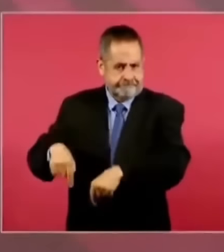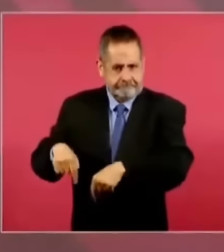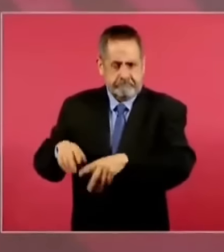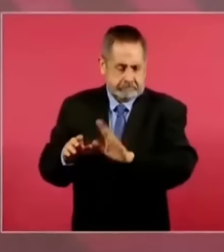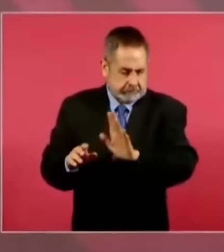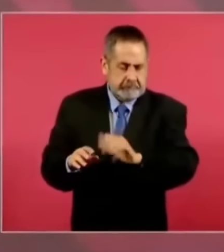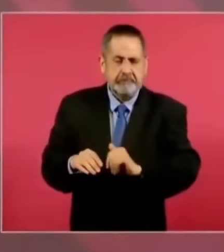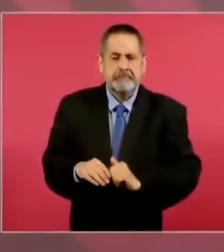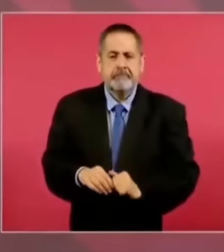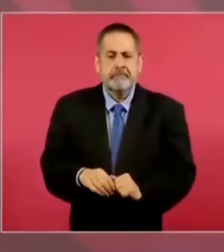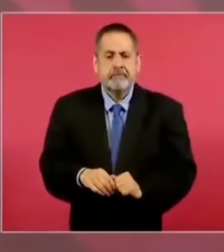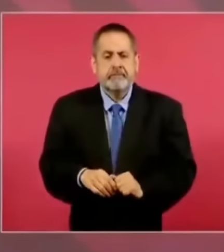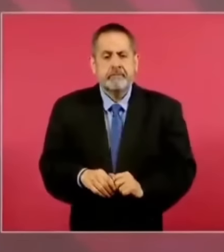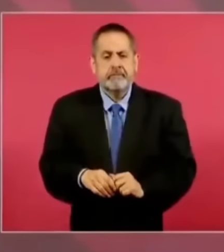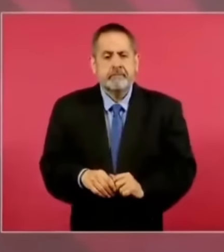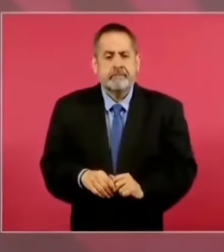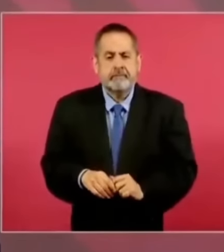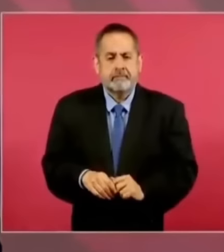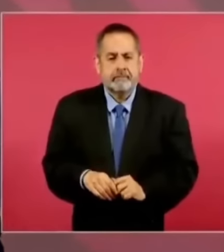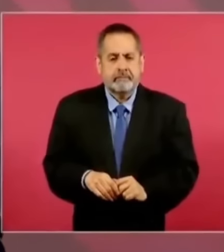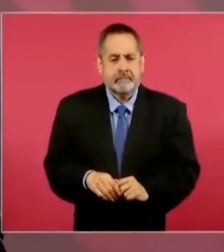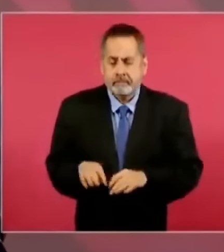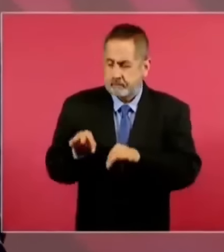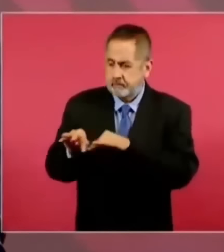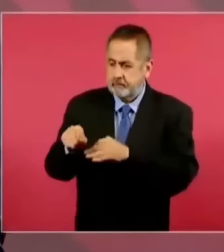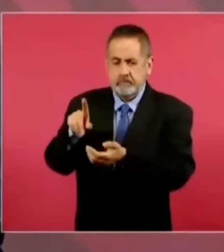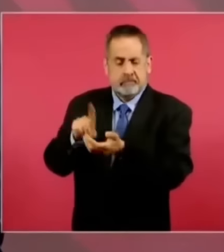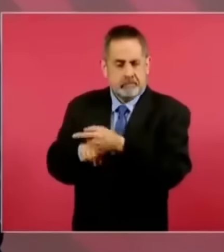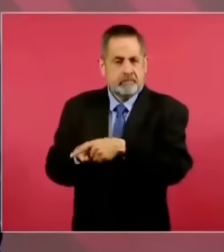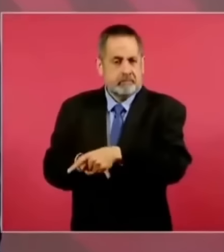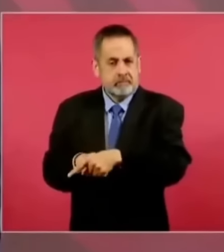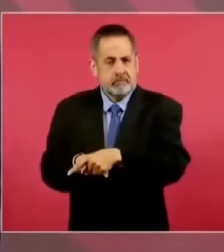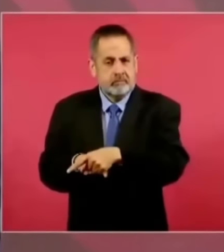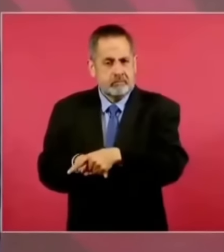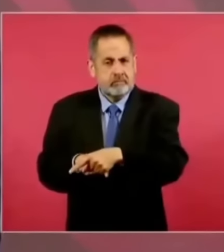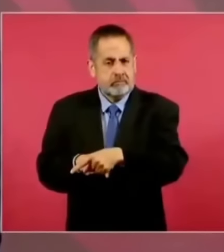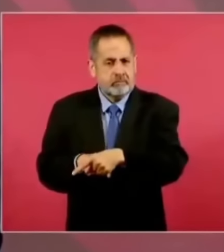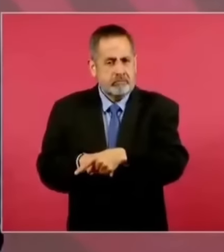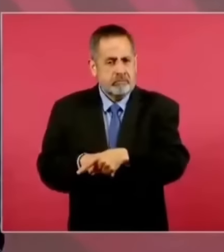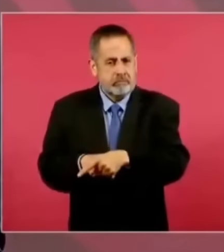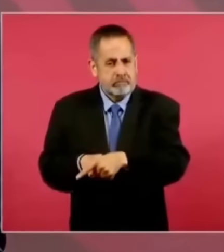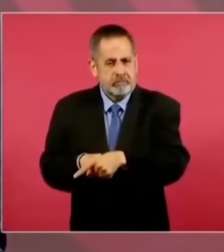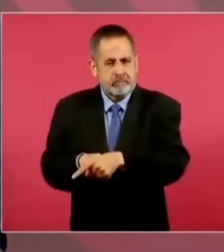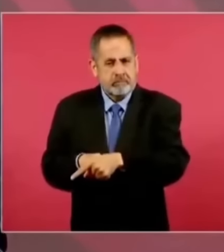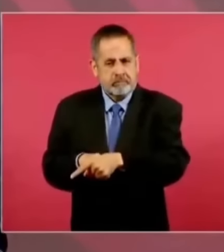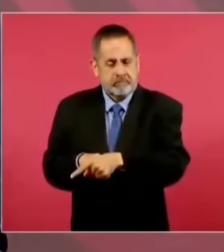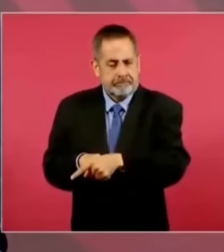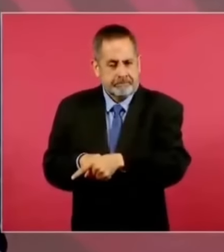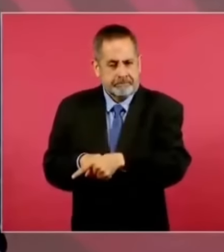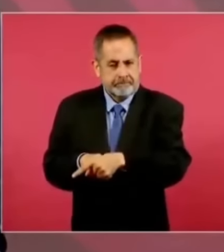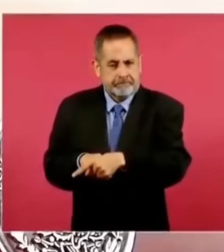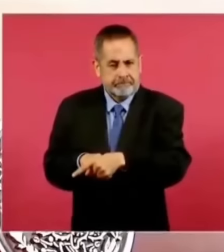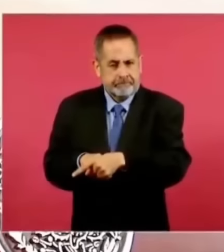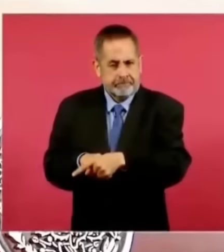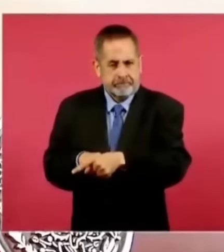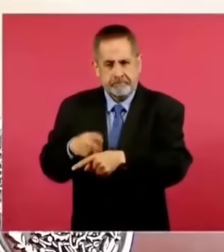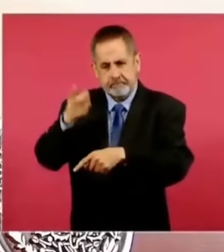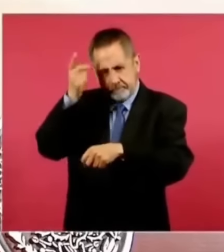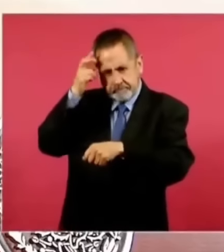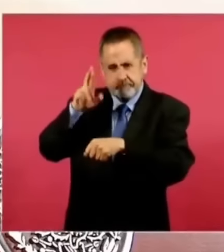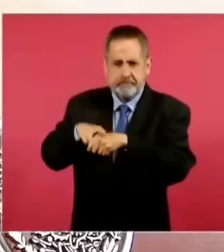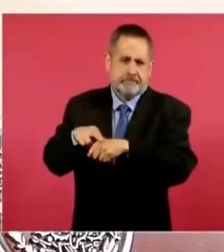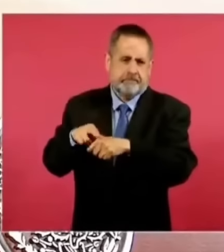trabajadores directivos de